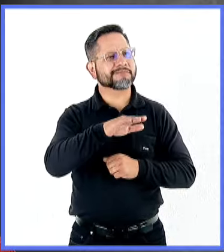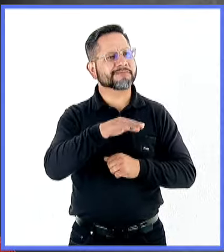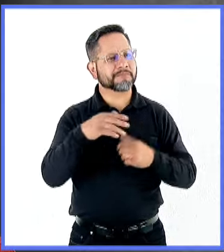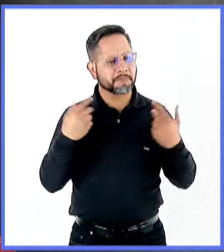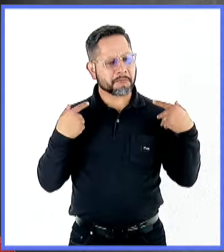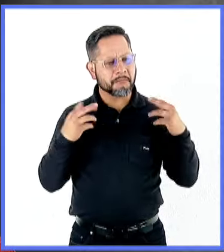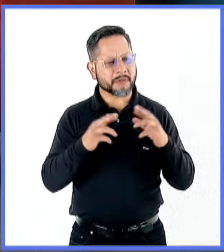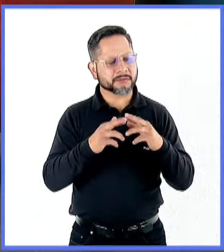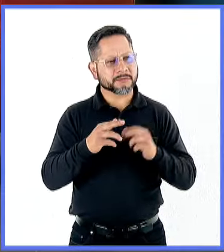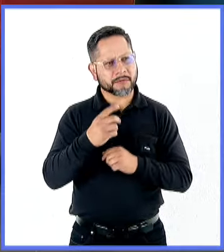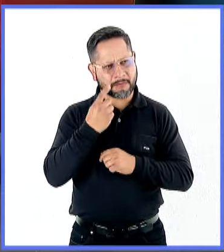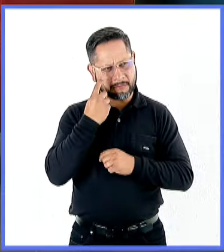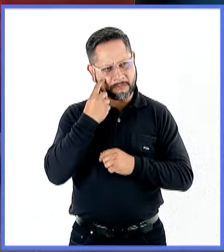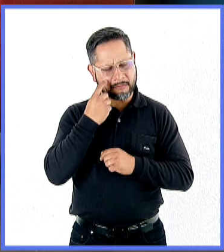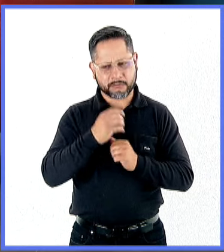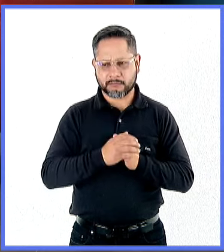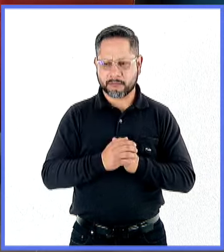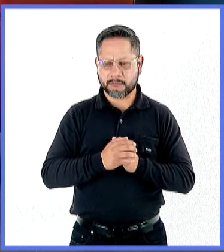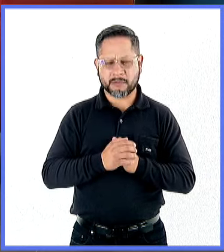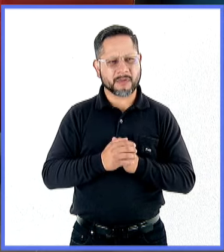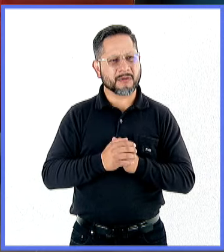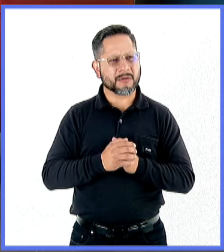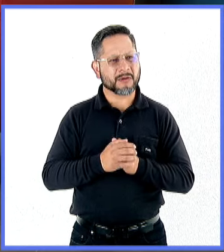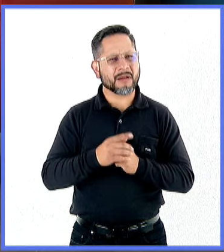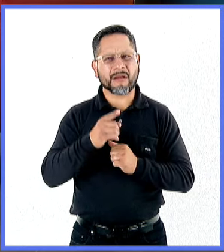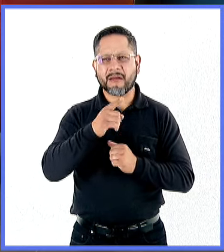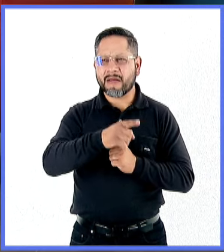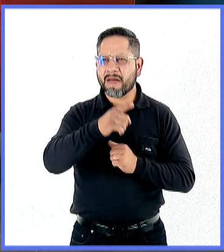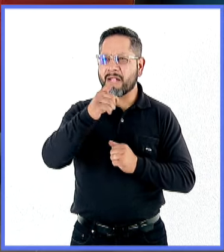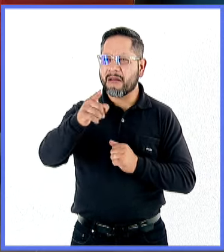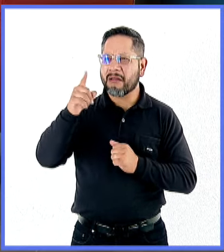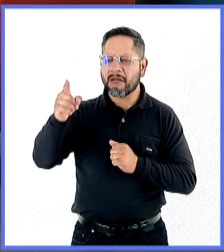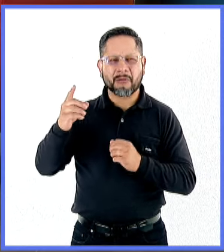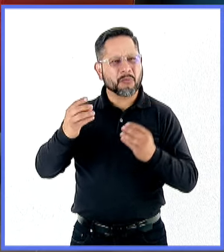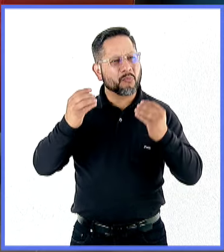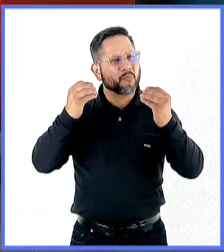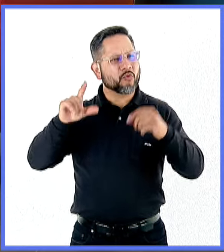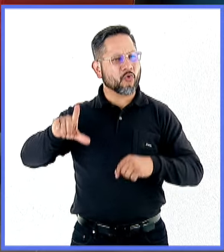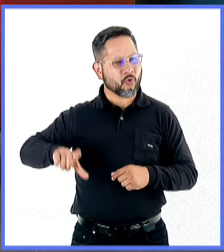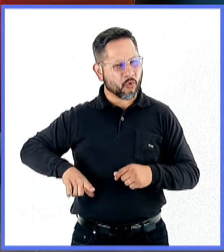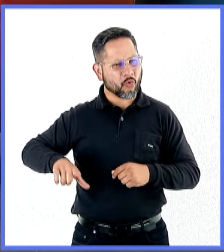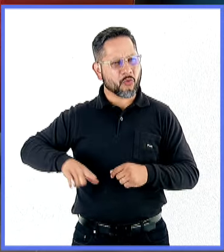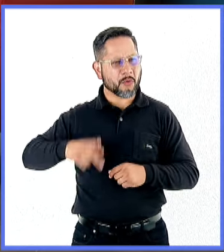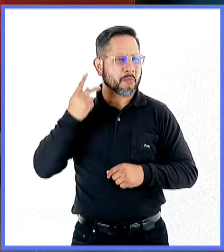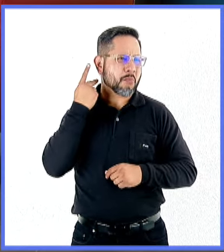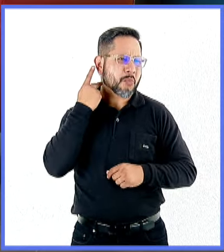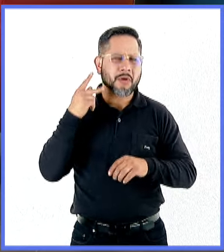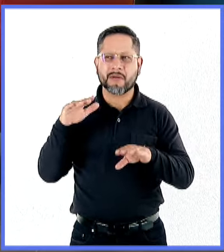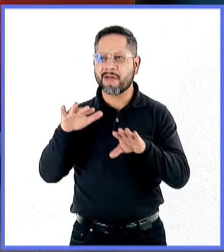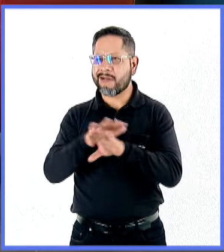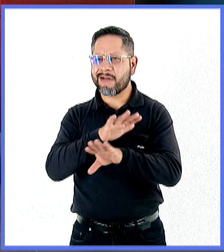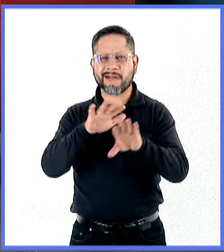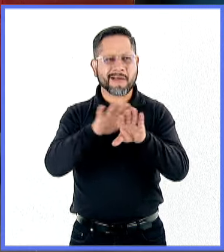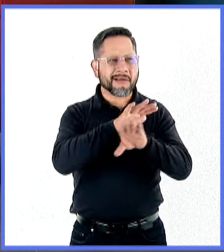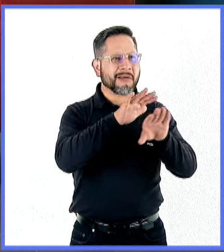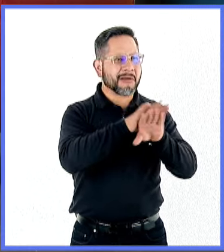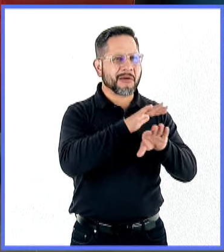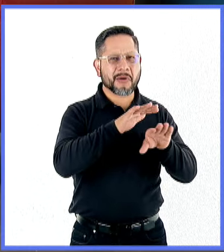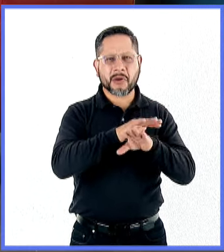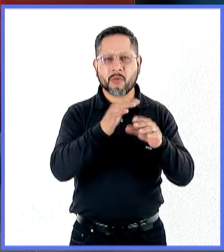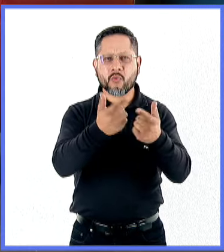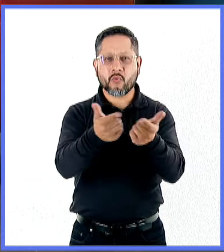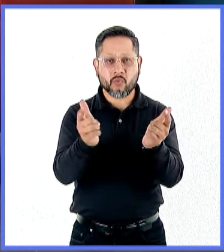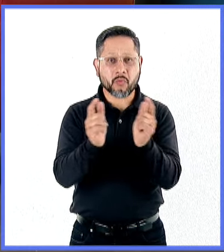Firce, ¿cuántos regímenes políticos y cambio de partidos